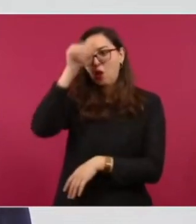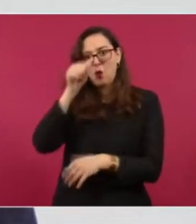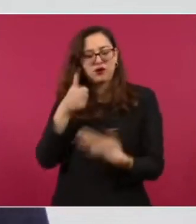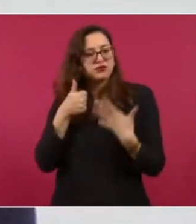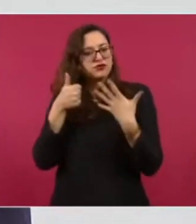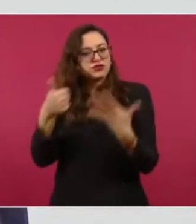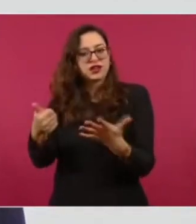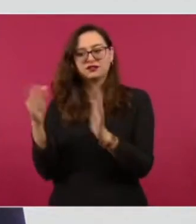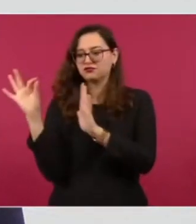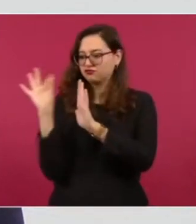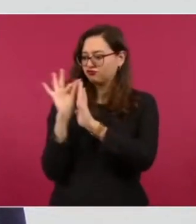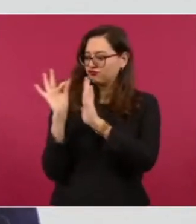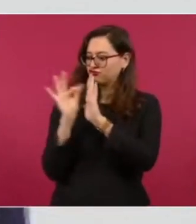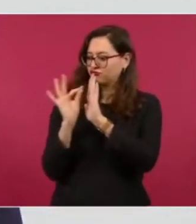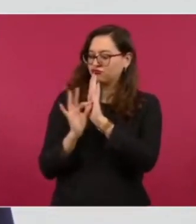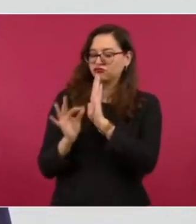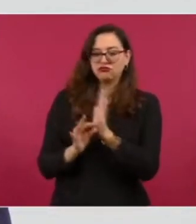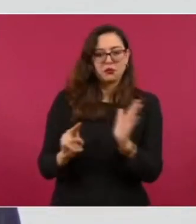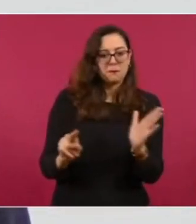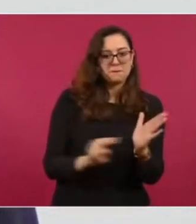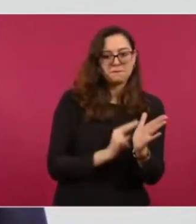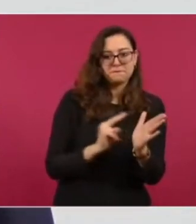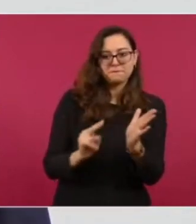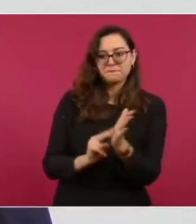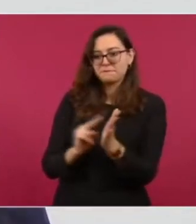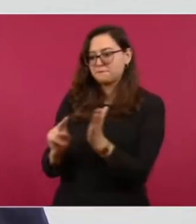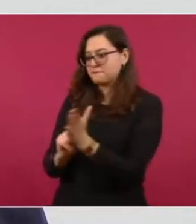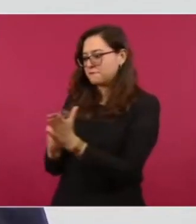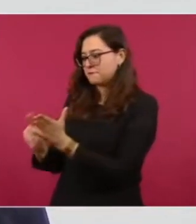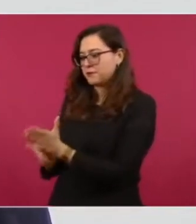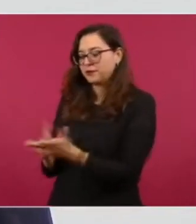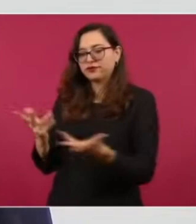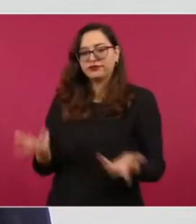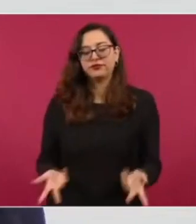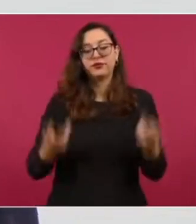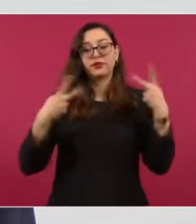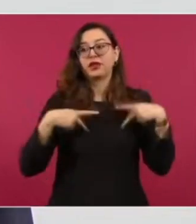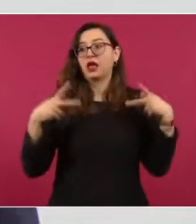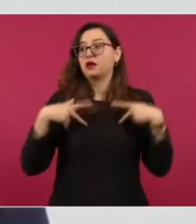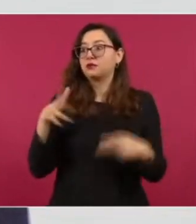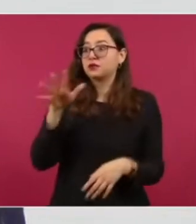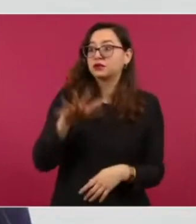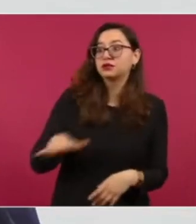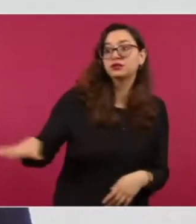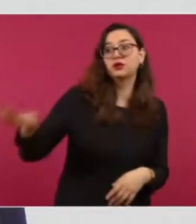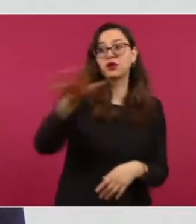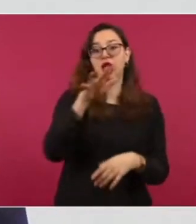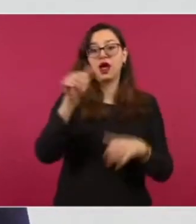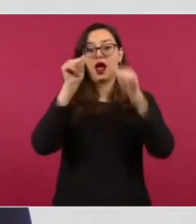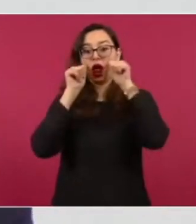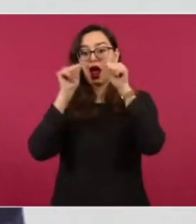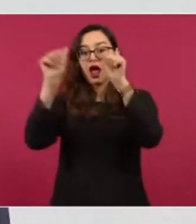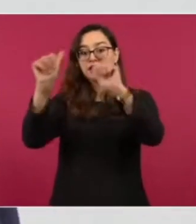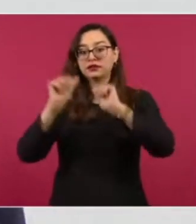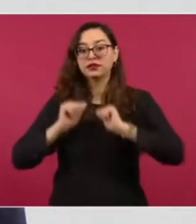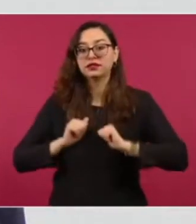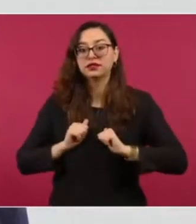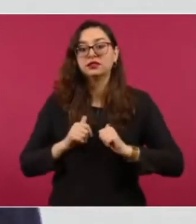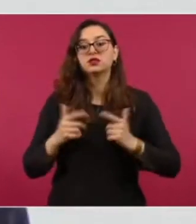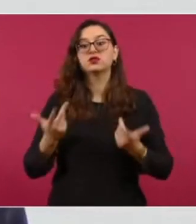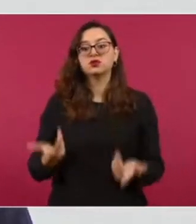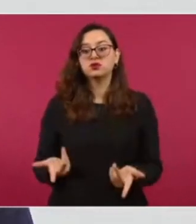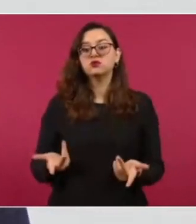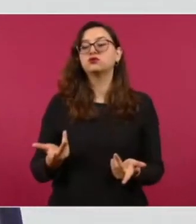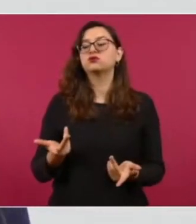común y por todos los que nos están viendo a través de las redes sociales también los que nos ven después que no nos ven en vivo que están en sus